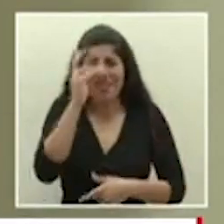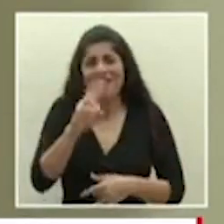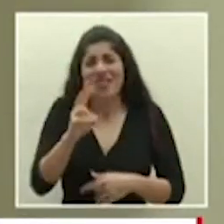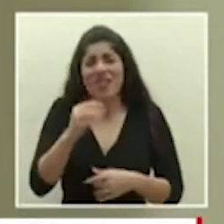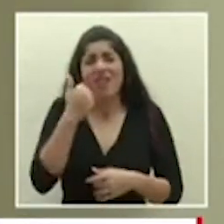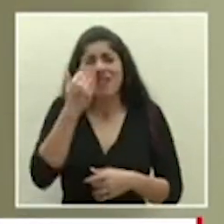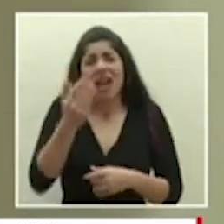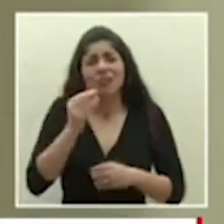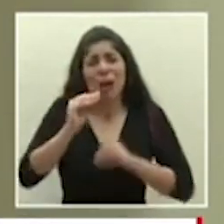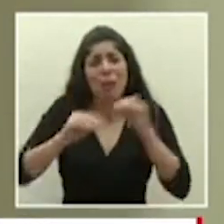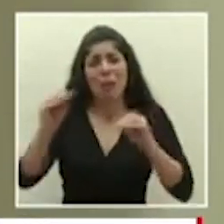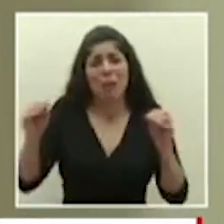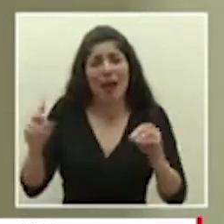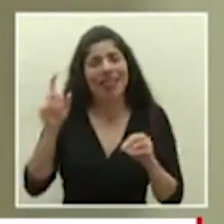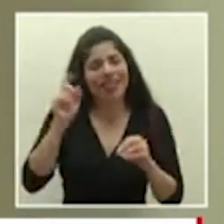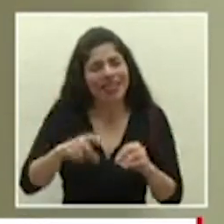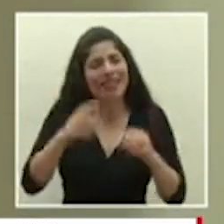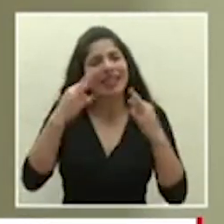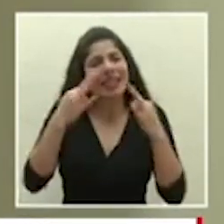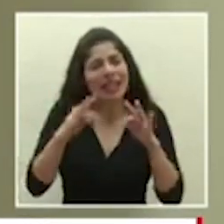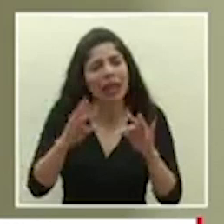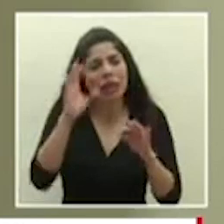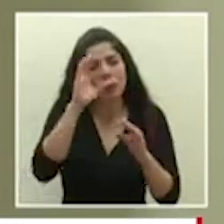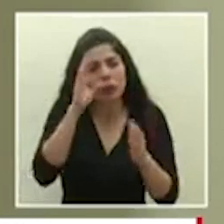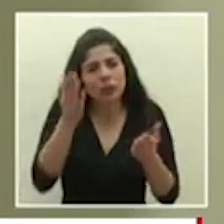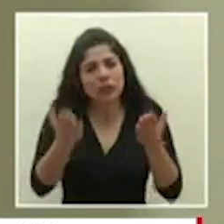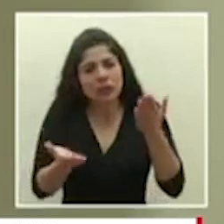transmisible y tenemos que tratar de encontrar ese balance